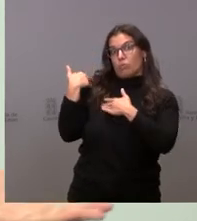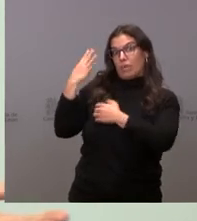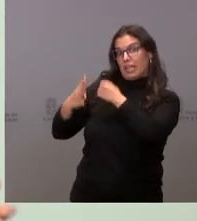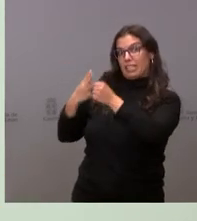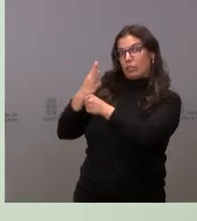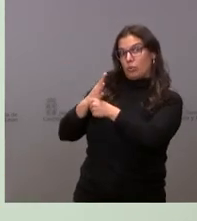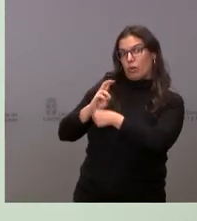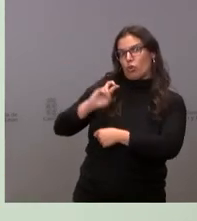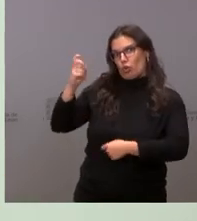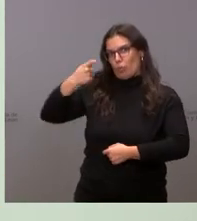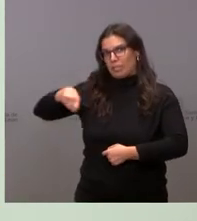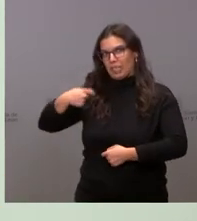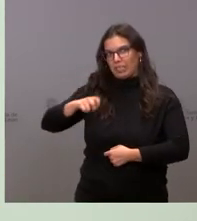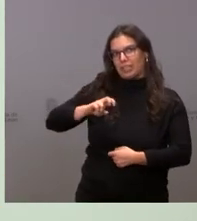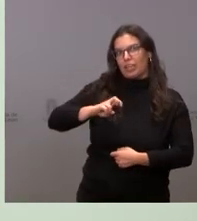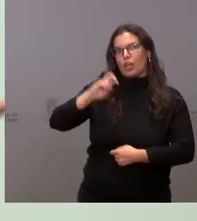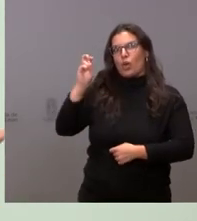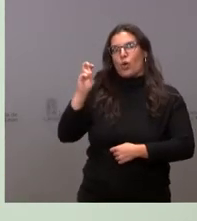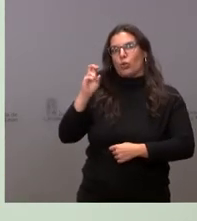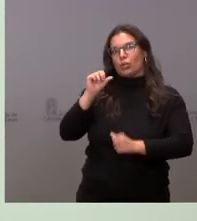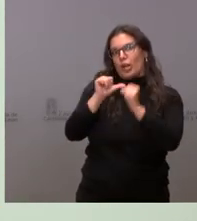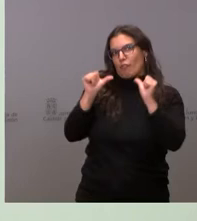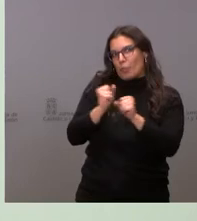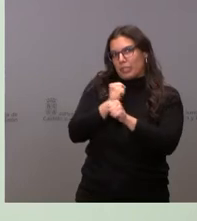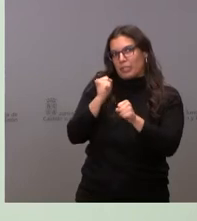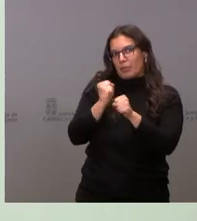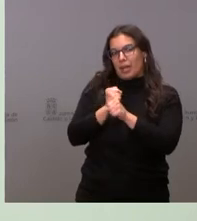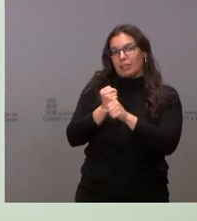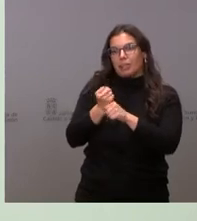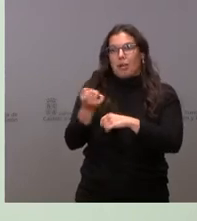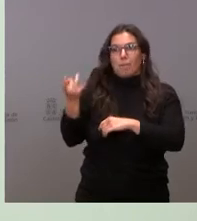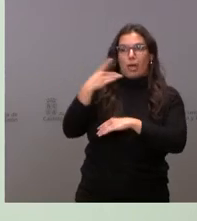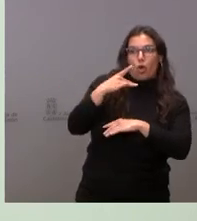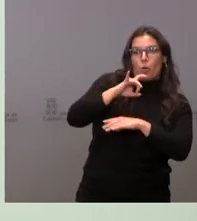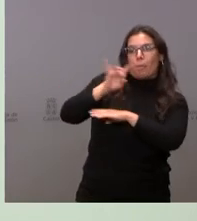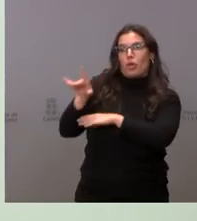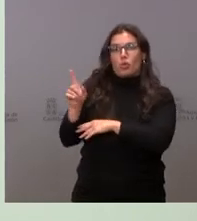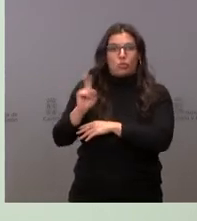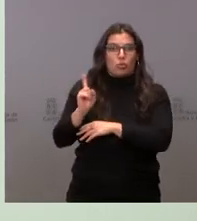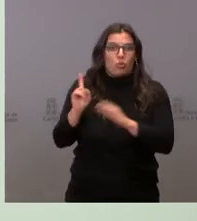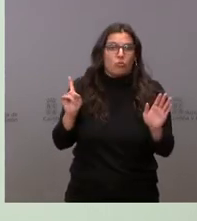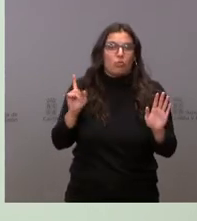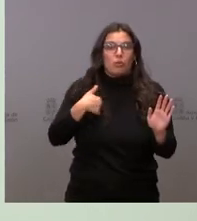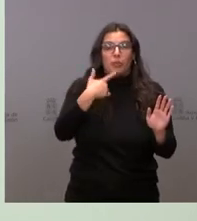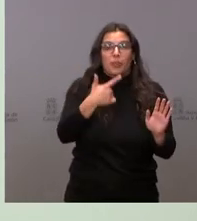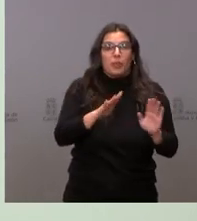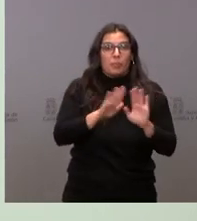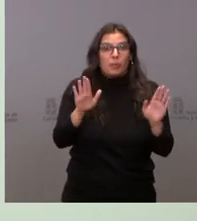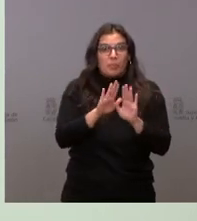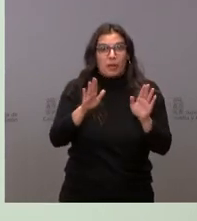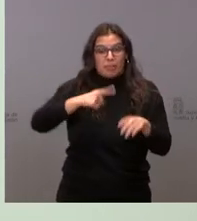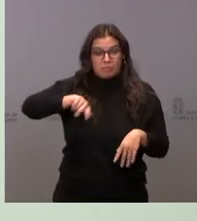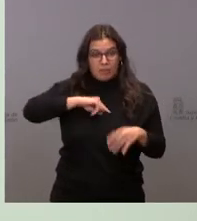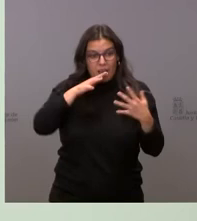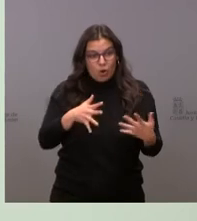otro presidente y otra forma de hacer las cosas, que no son ni mejor ni peor, yo lo que puedo decir es que en la situación